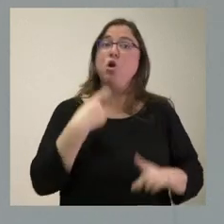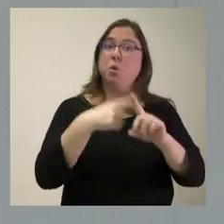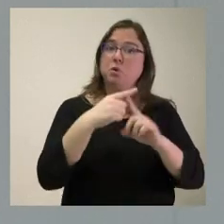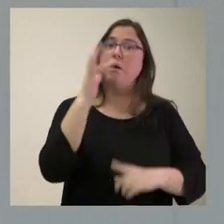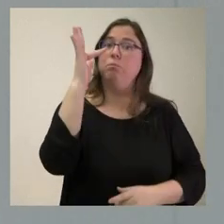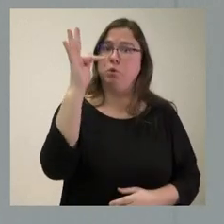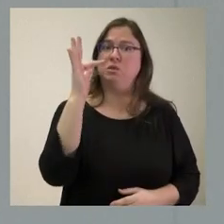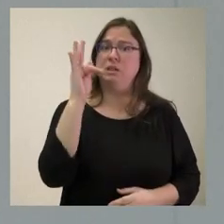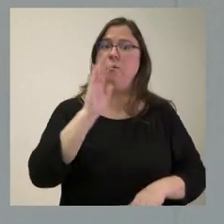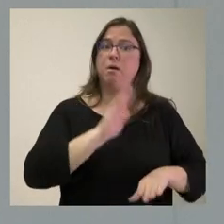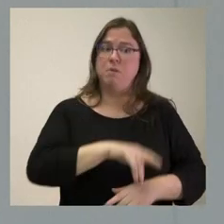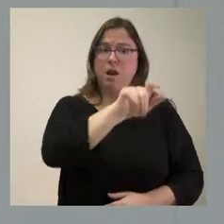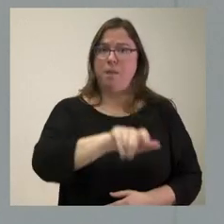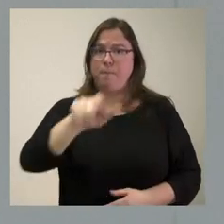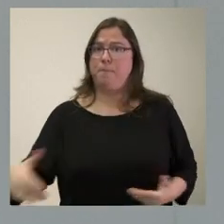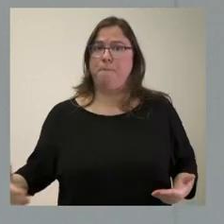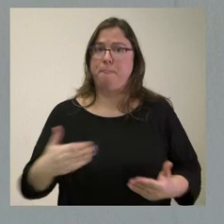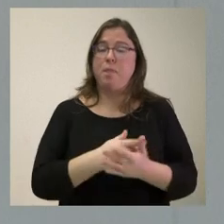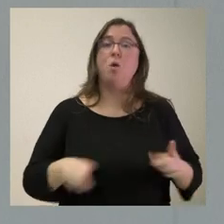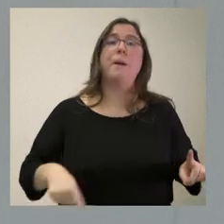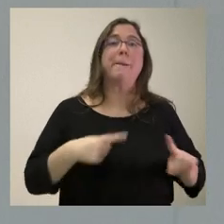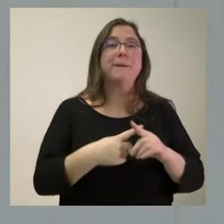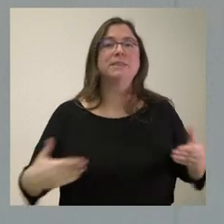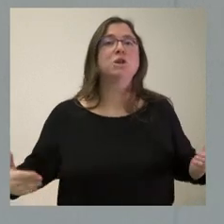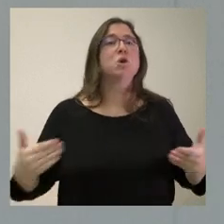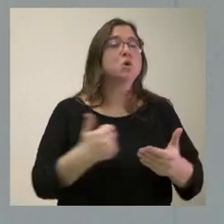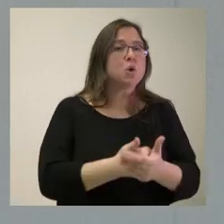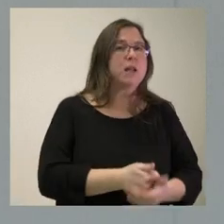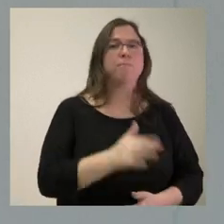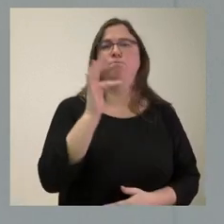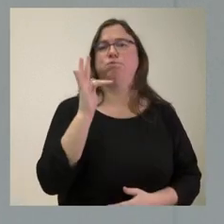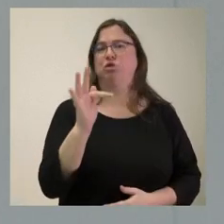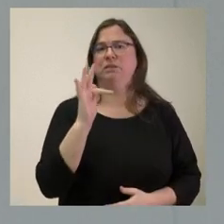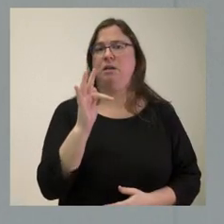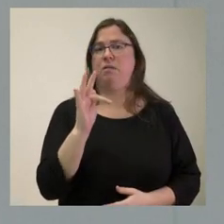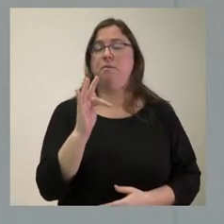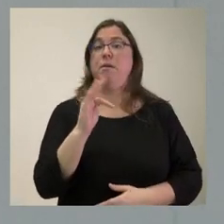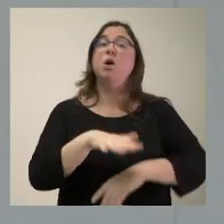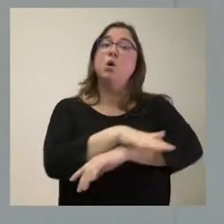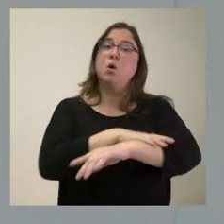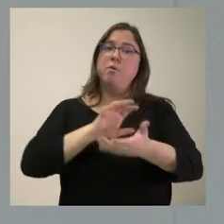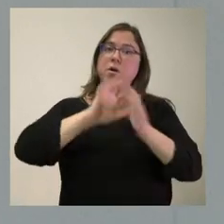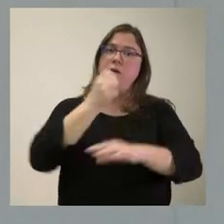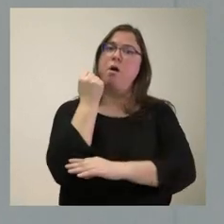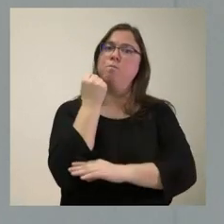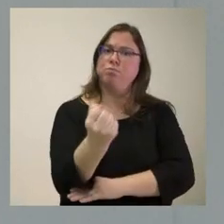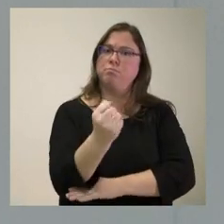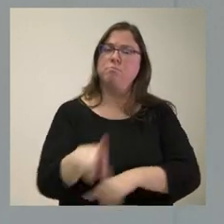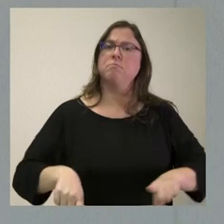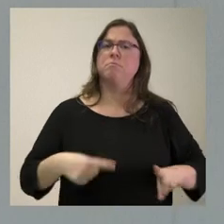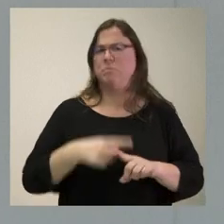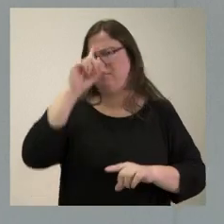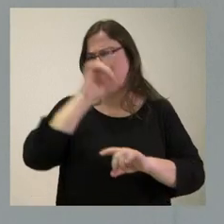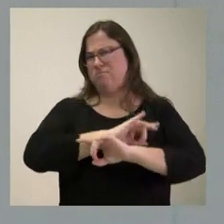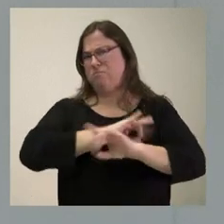para todos los ciudadanos y, además, cosas positivas que han sido apoyadas por el Gobierno de Castilla y León y que vienen claramente en la idea